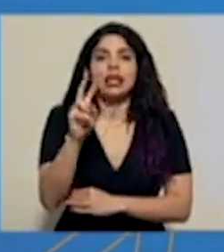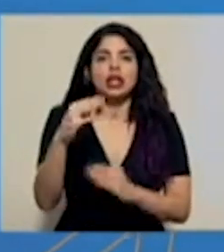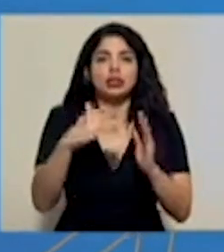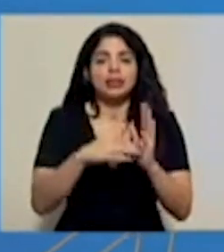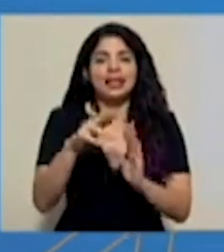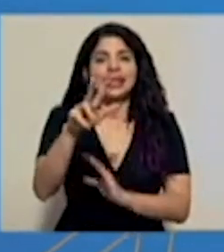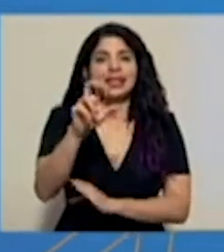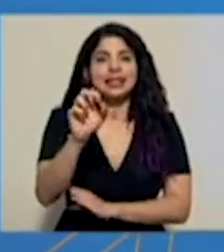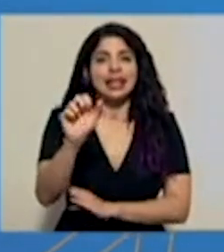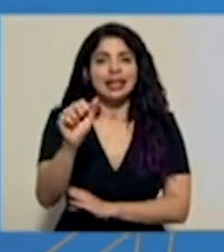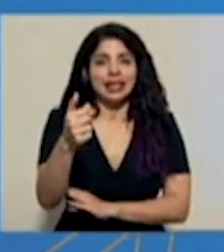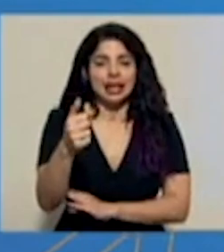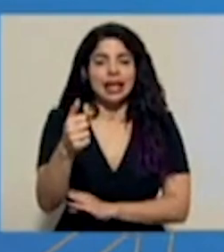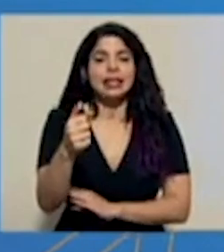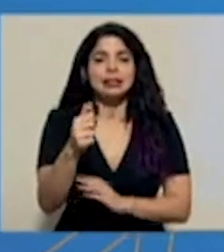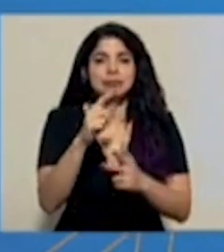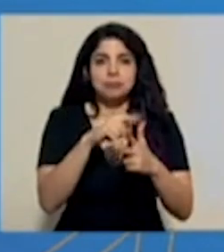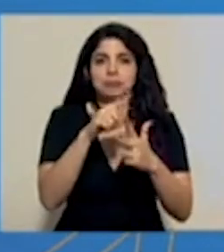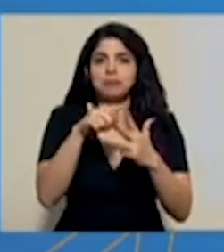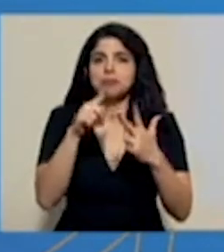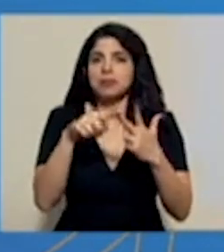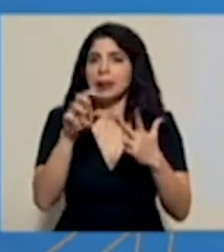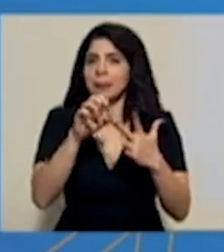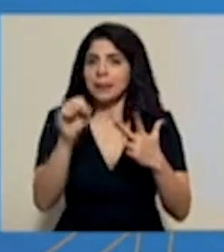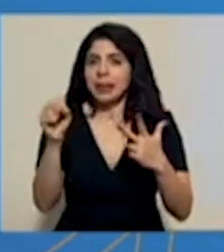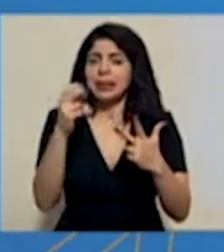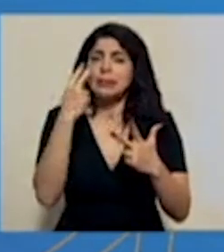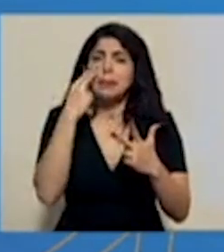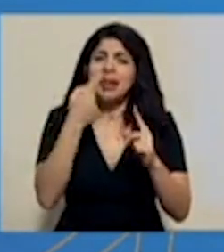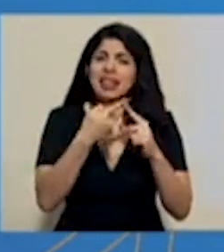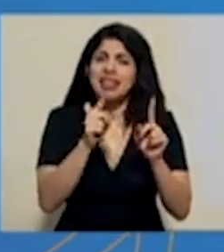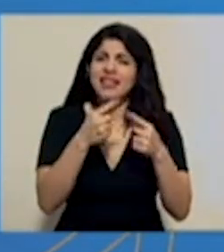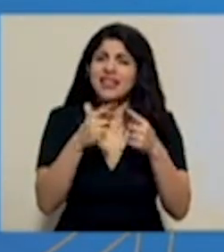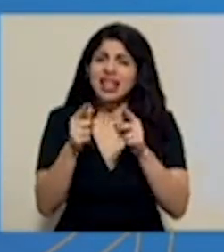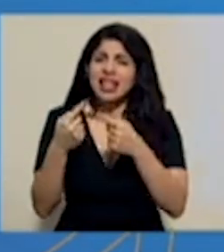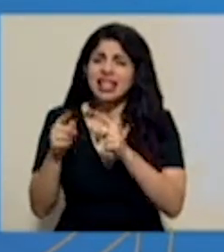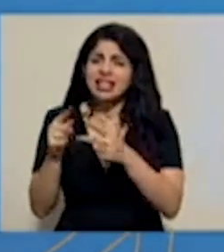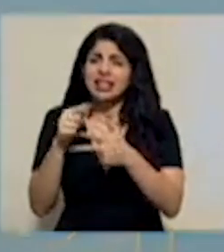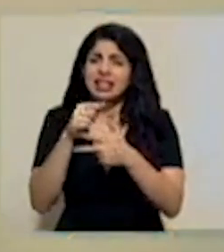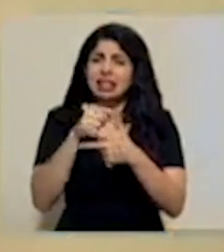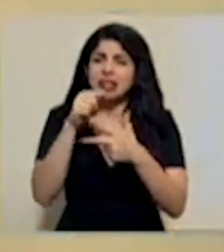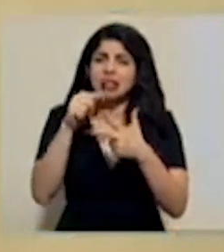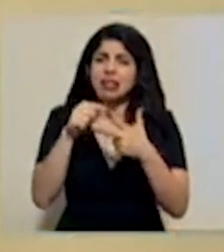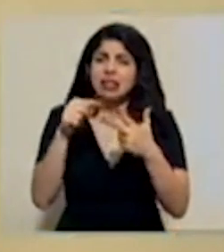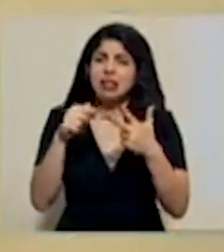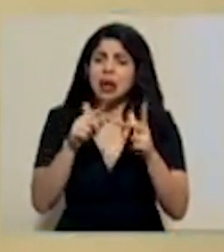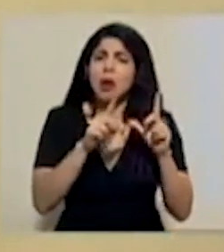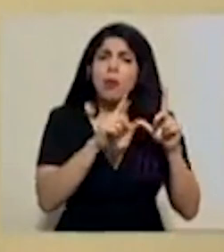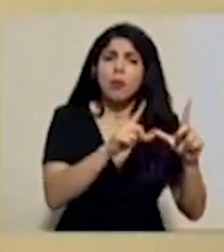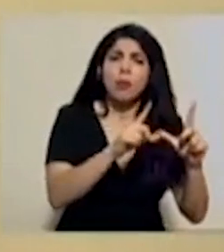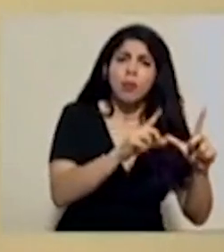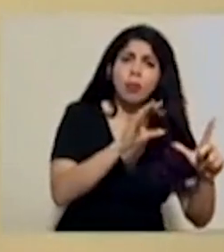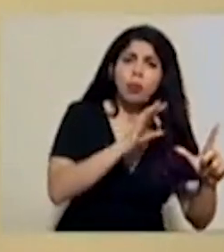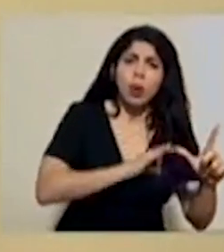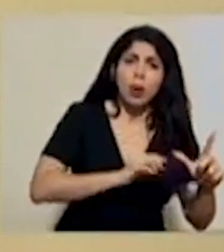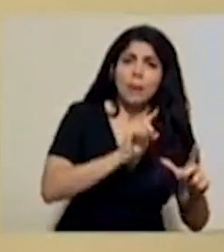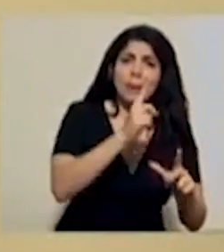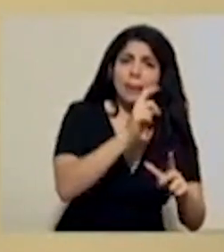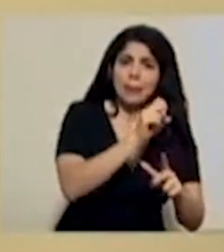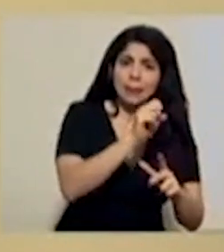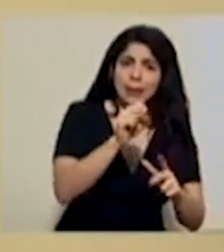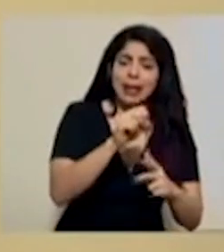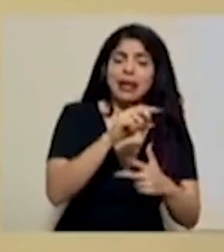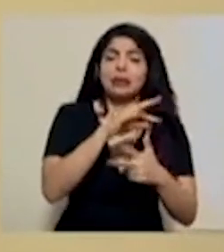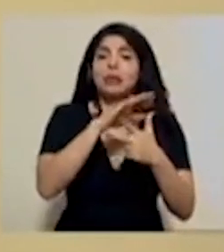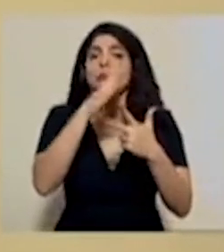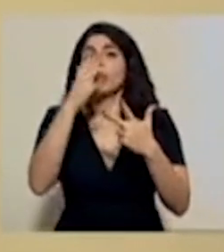310. Como podemos ver aquí hay una diferencia entre los, la cantidad de bonos que se otorgaron en primer mes y los que